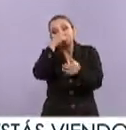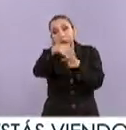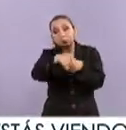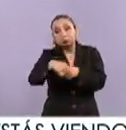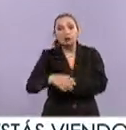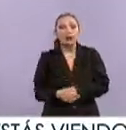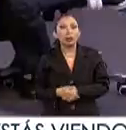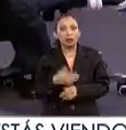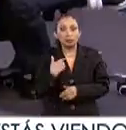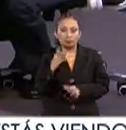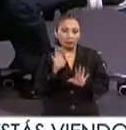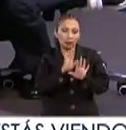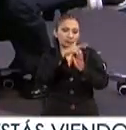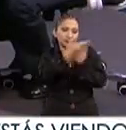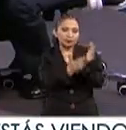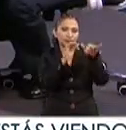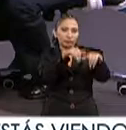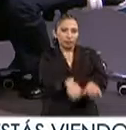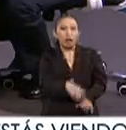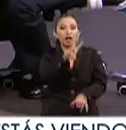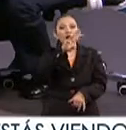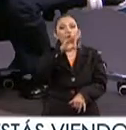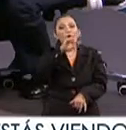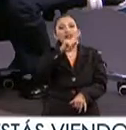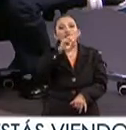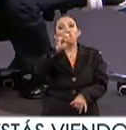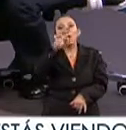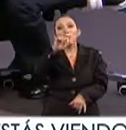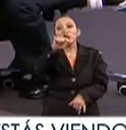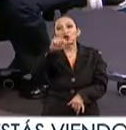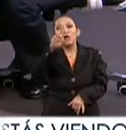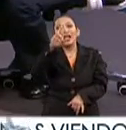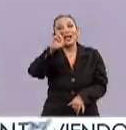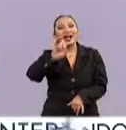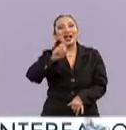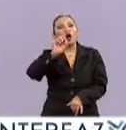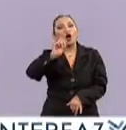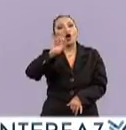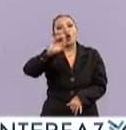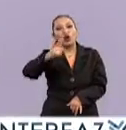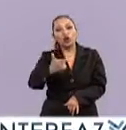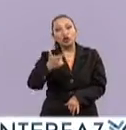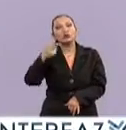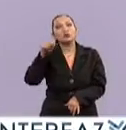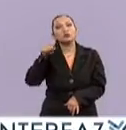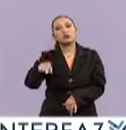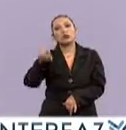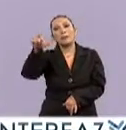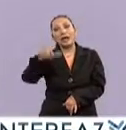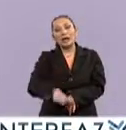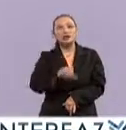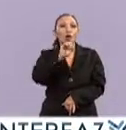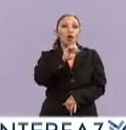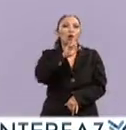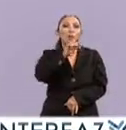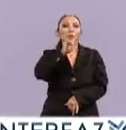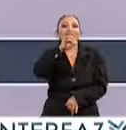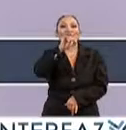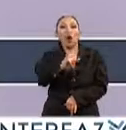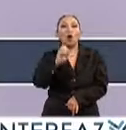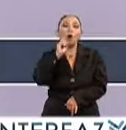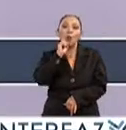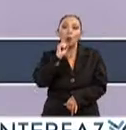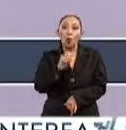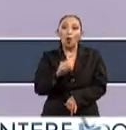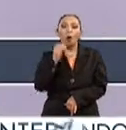básicamente sería registrarse en witcom.org.mx o witcom.upita.ipn.mx a través de Facebook